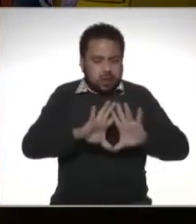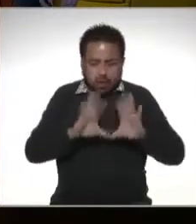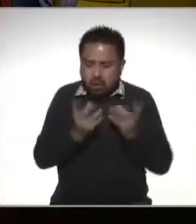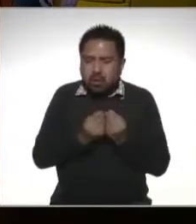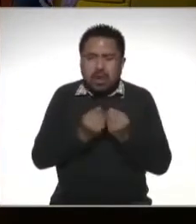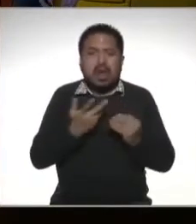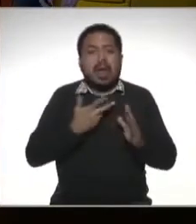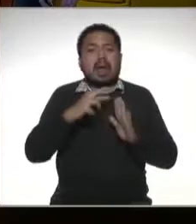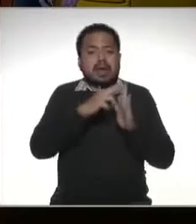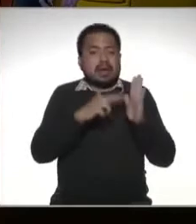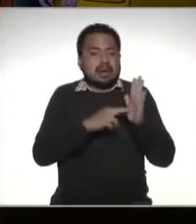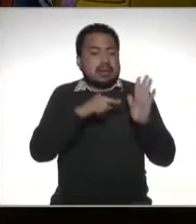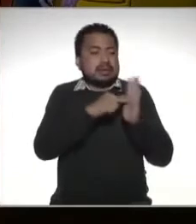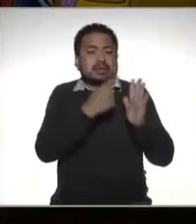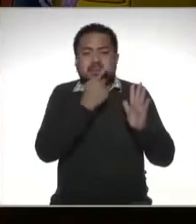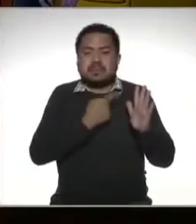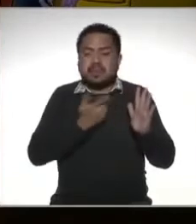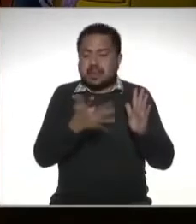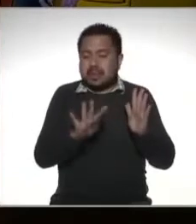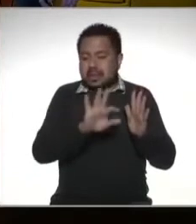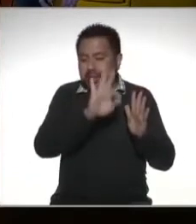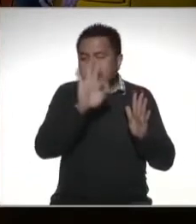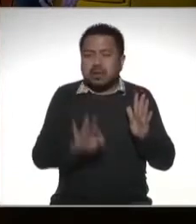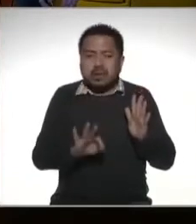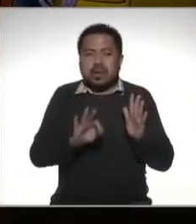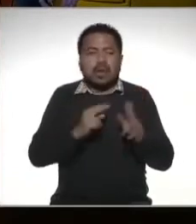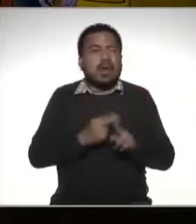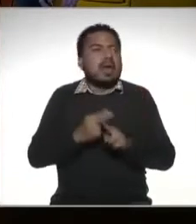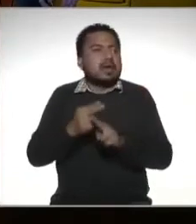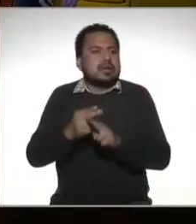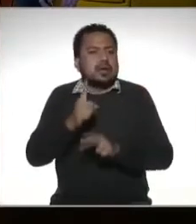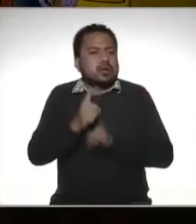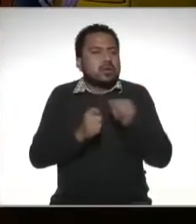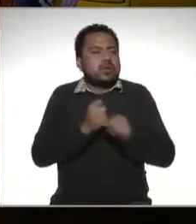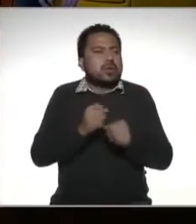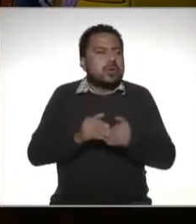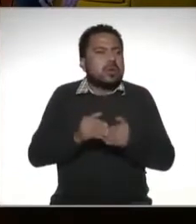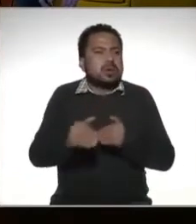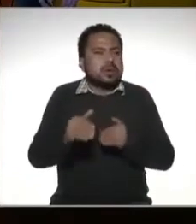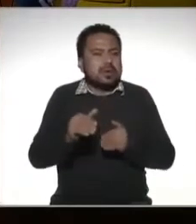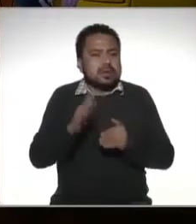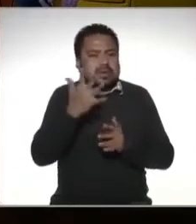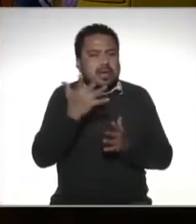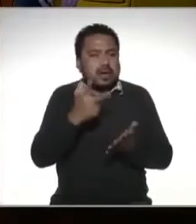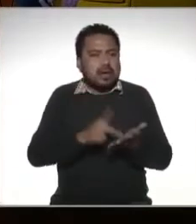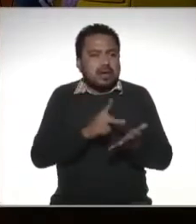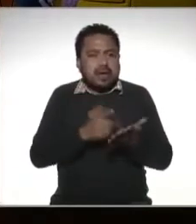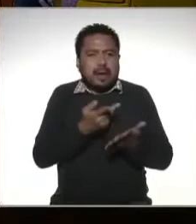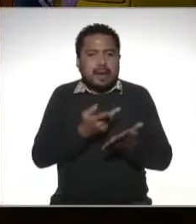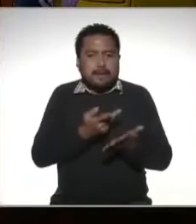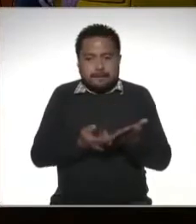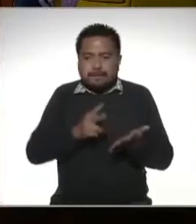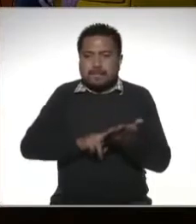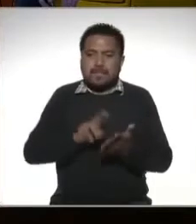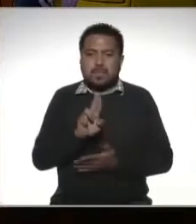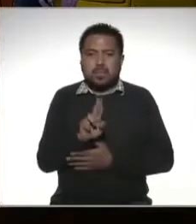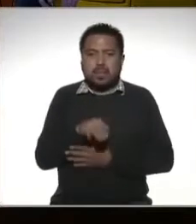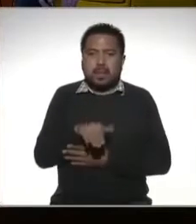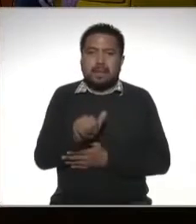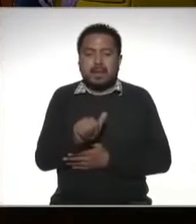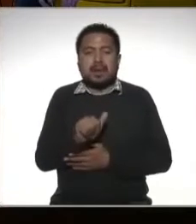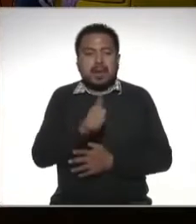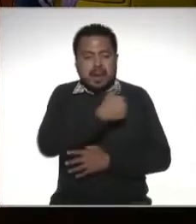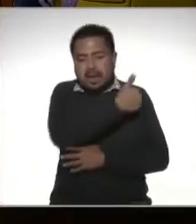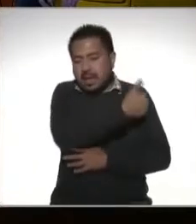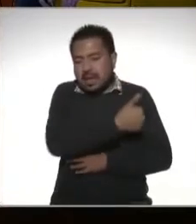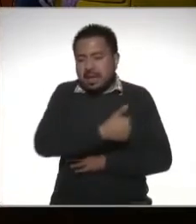porque hay reglas ahí que nos dice 10% de los ingresos o hasta un monto anualizado de 5 veces la UMA entonces cada uno